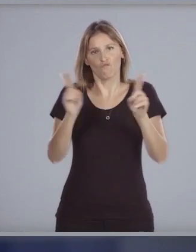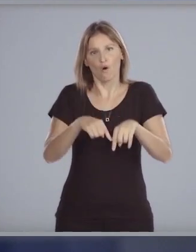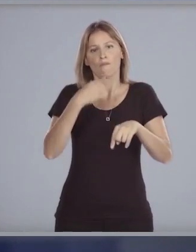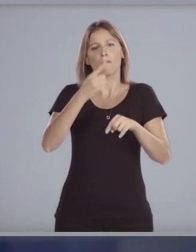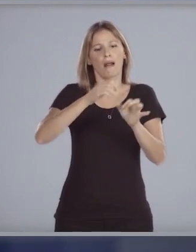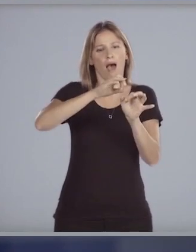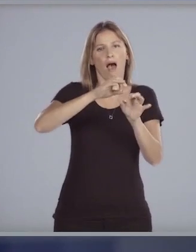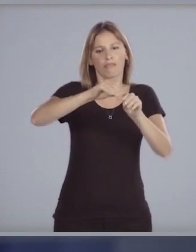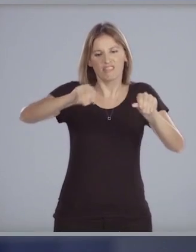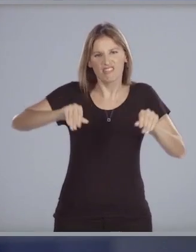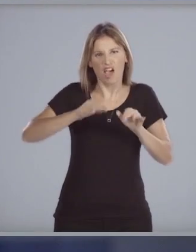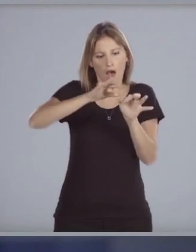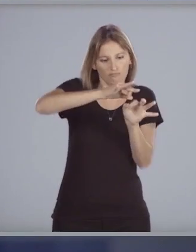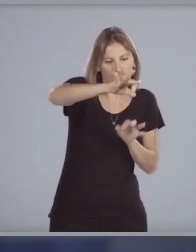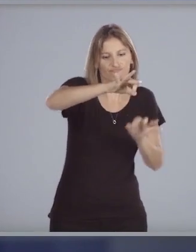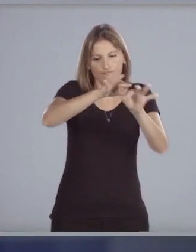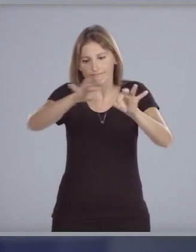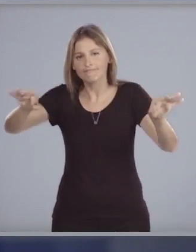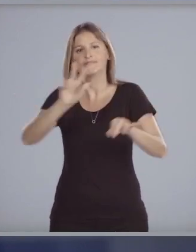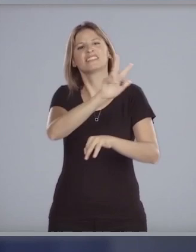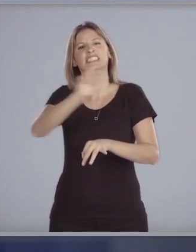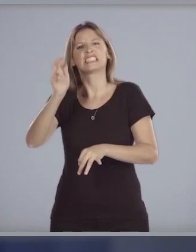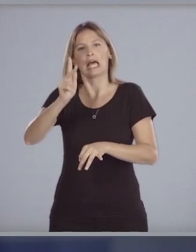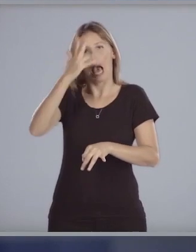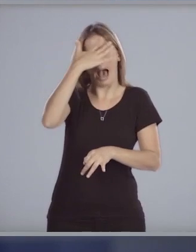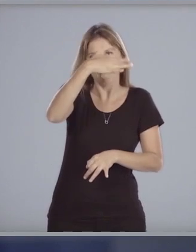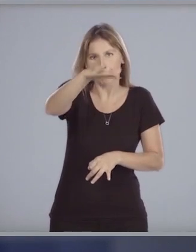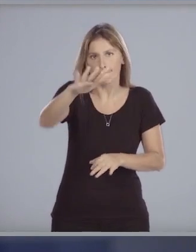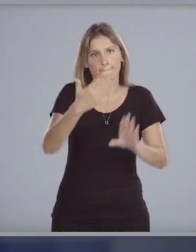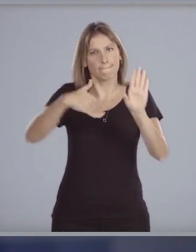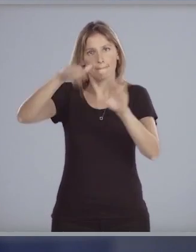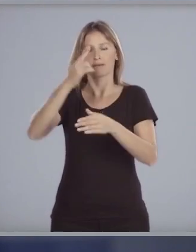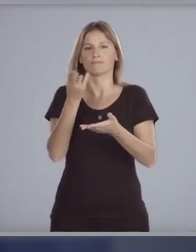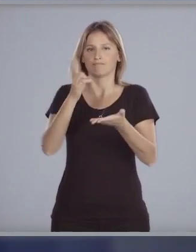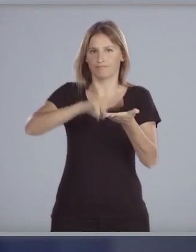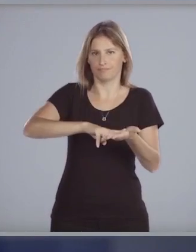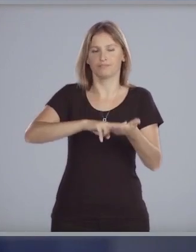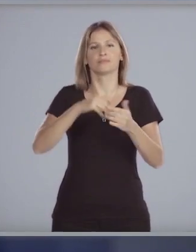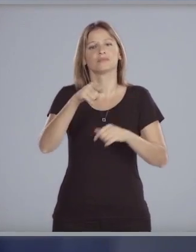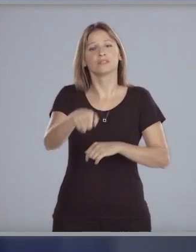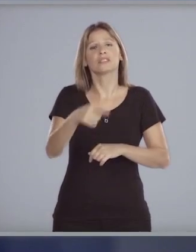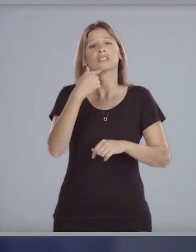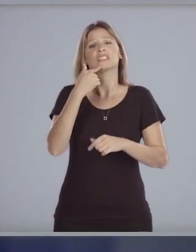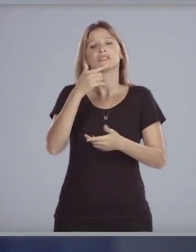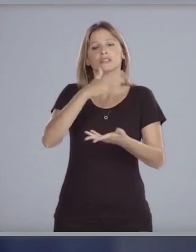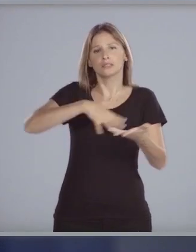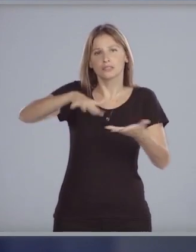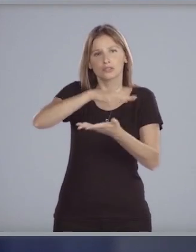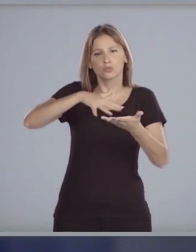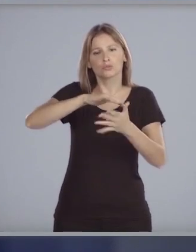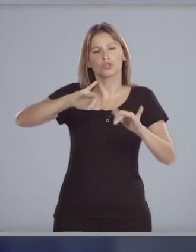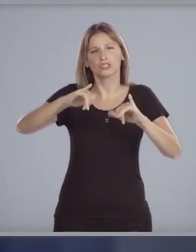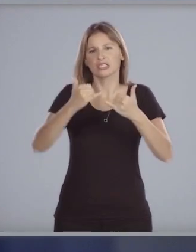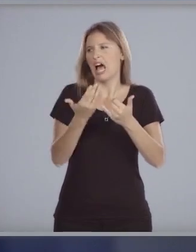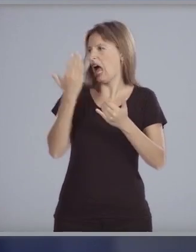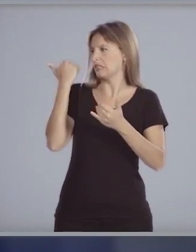extensiones de tierras superiores a 300 hectáreas dado dado que las condiciones que